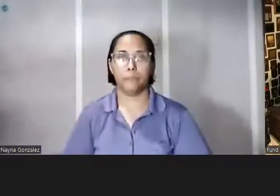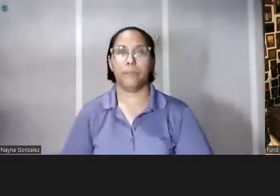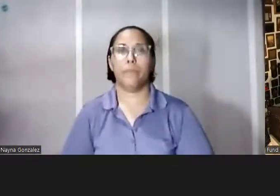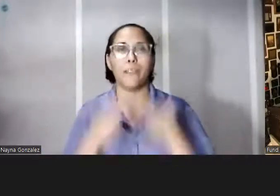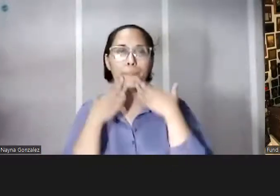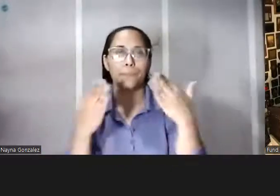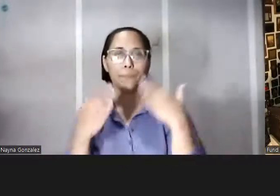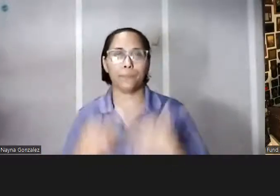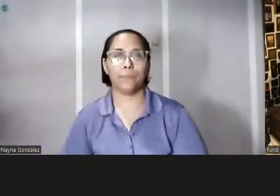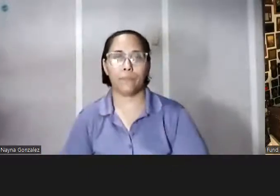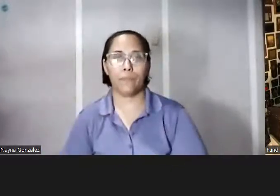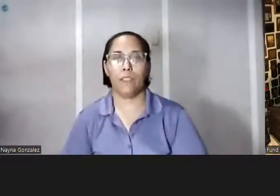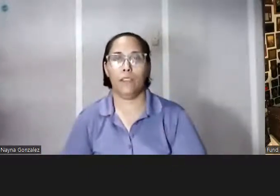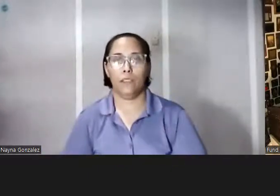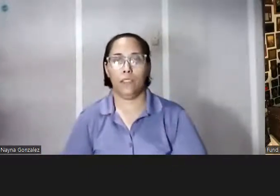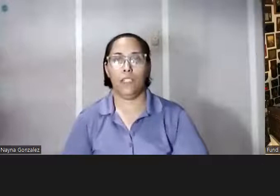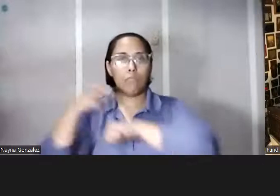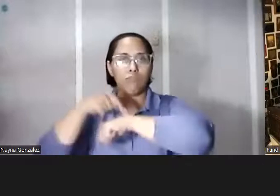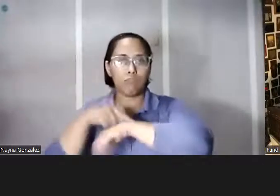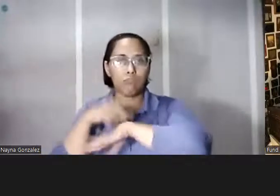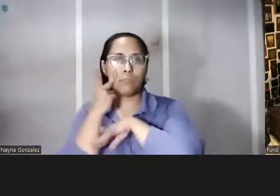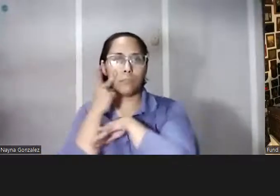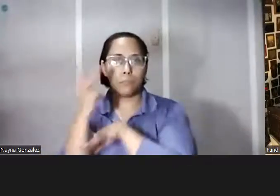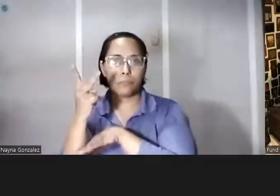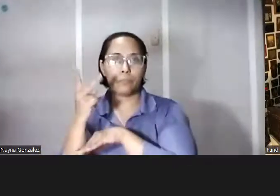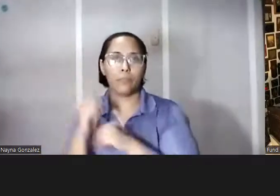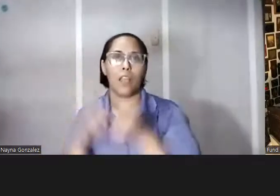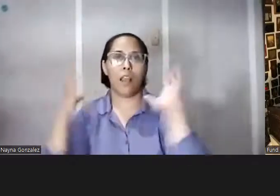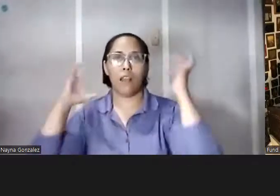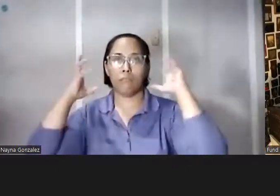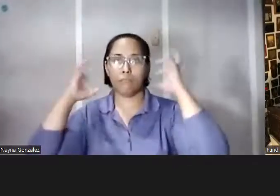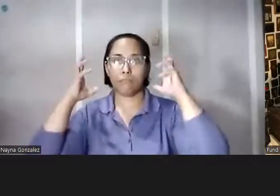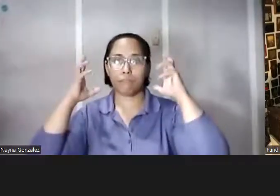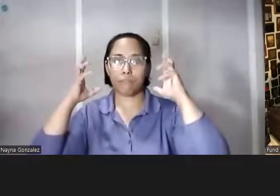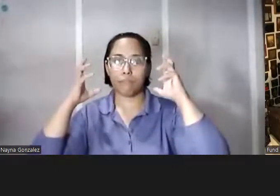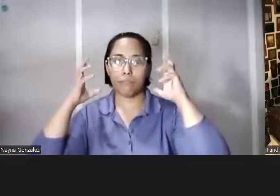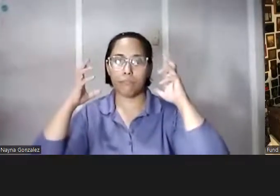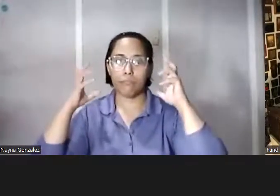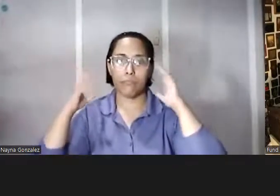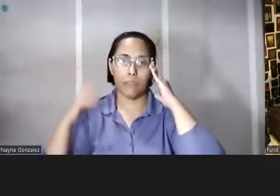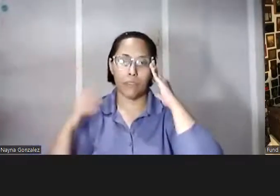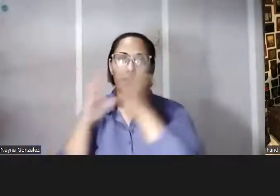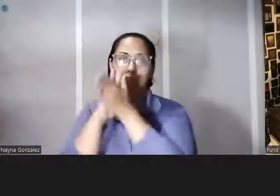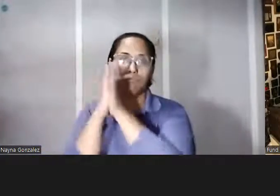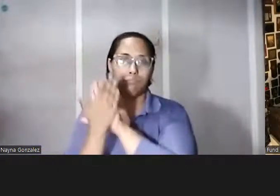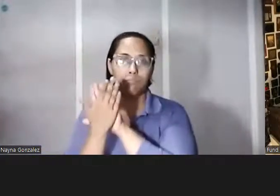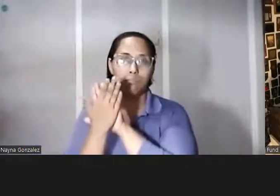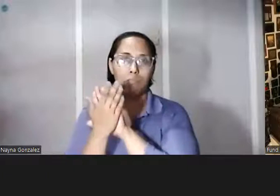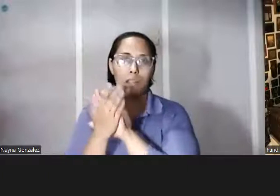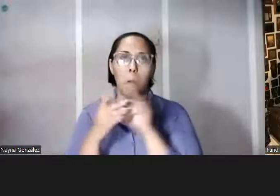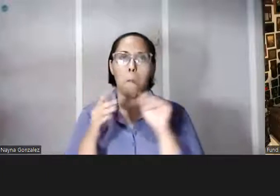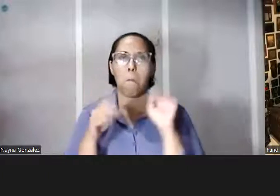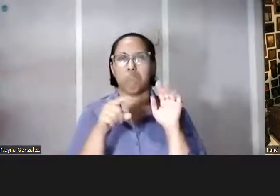en estos tiempos hemos visto que la radio ha sido se ha convertido en menos noticia